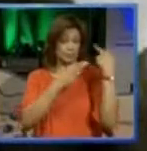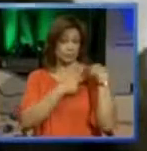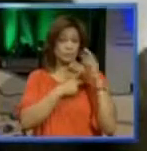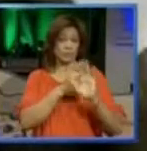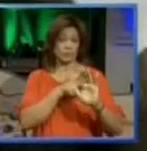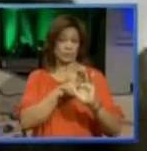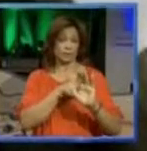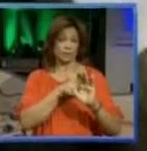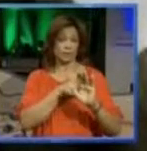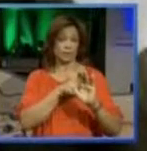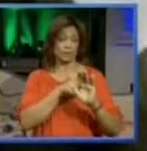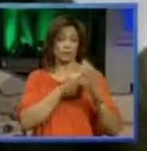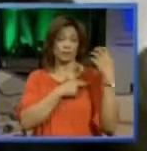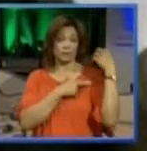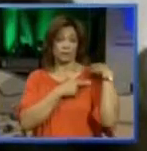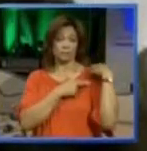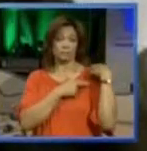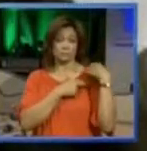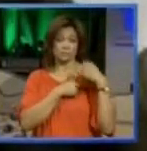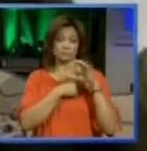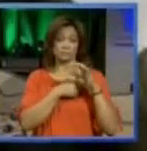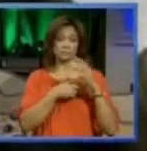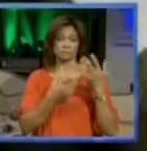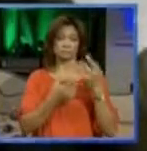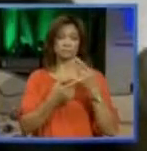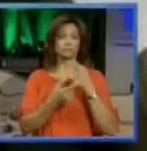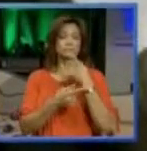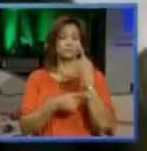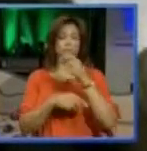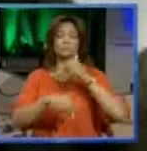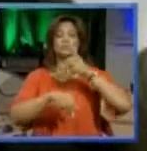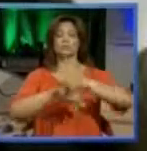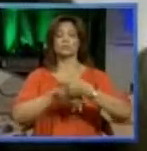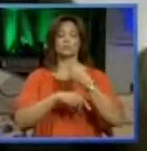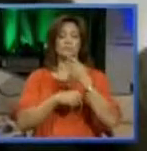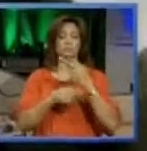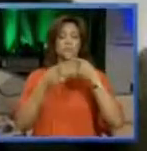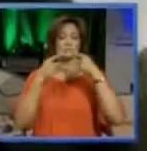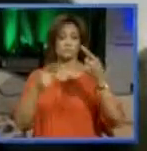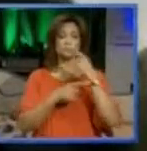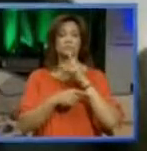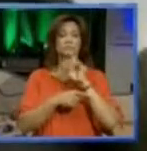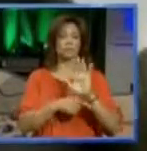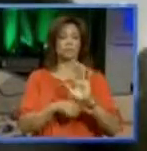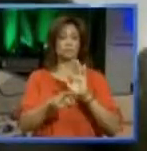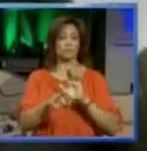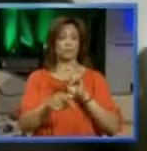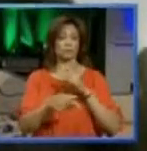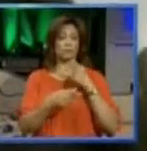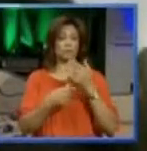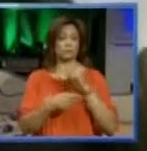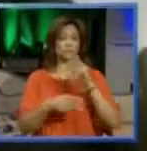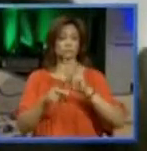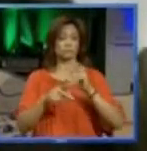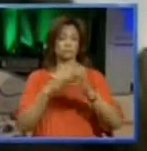en ese cargo oficial, ella, según la acusación y la declaración jurada que acompaña la acusación de un